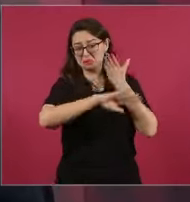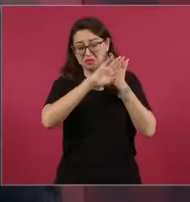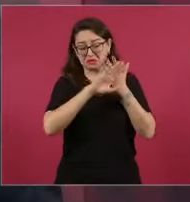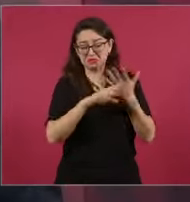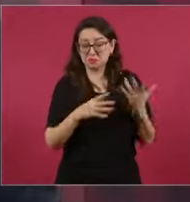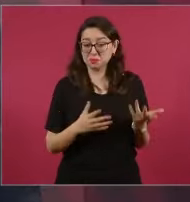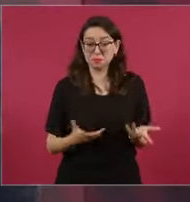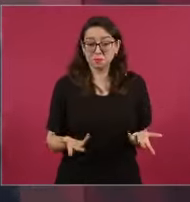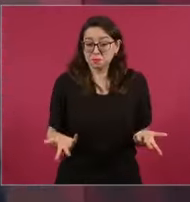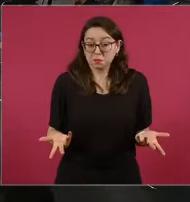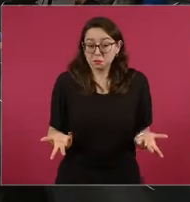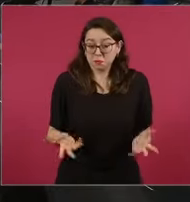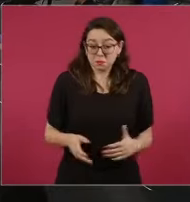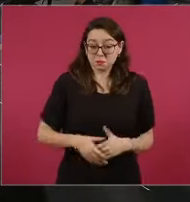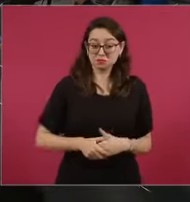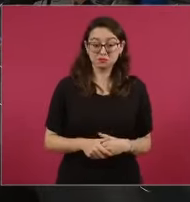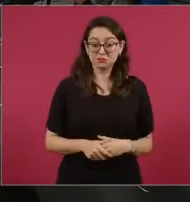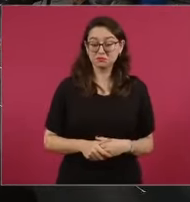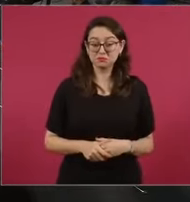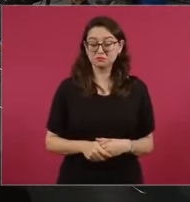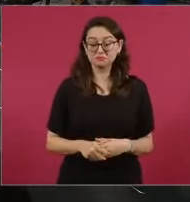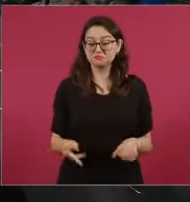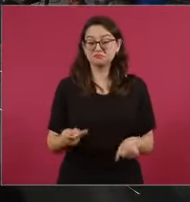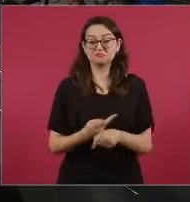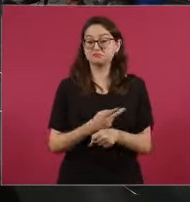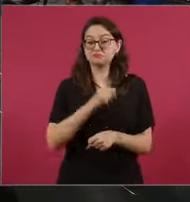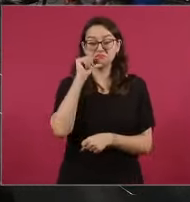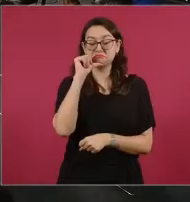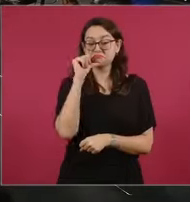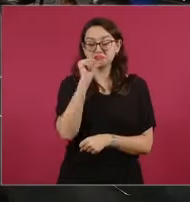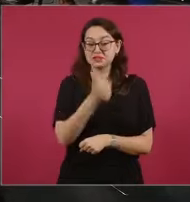del Wall Street Journal. No pasa nada,